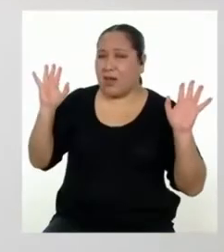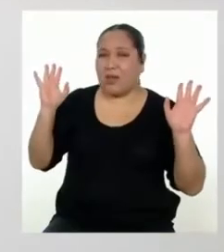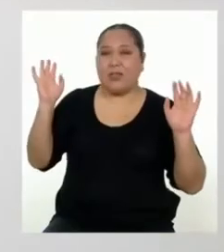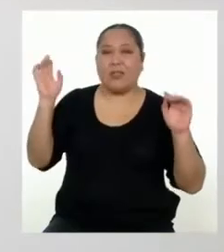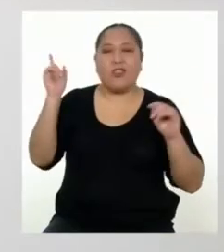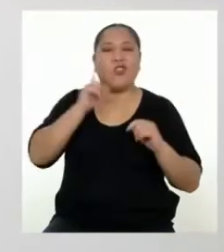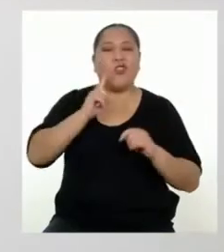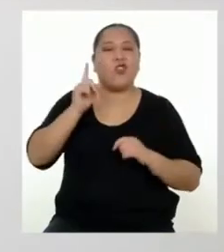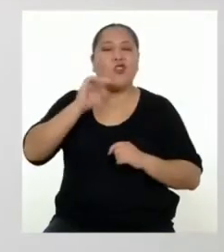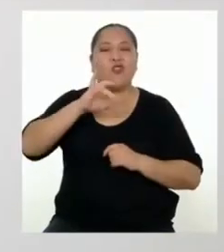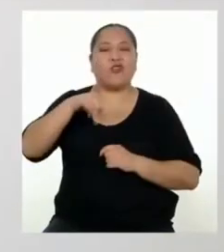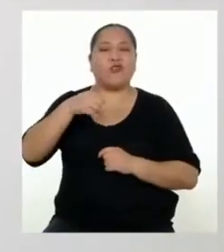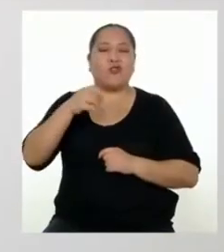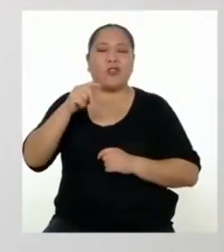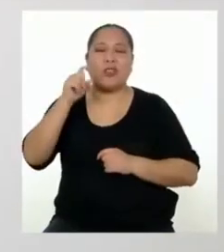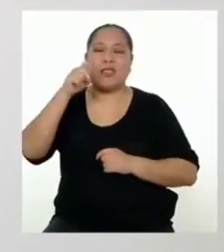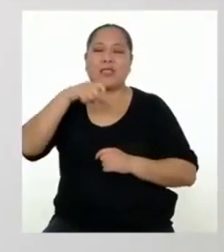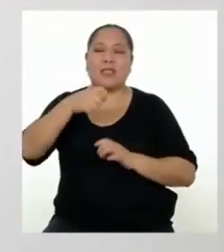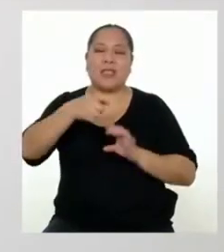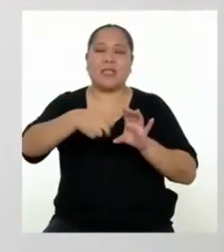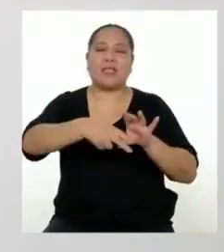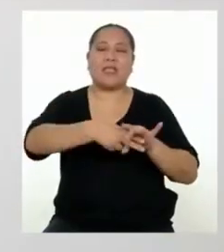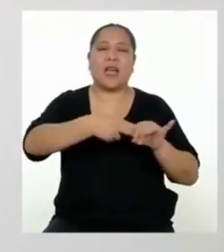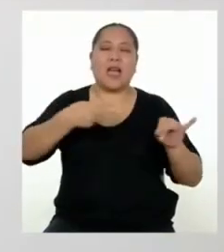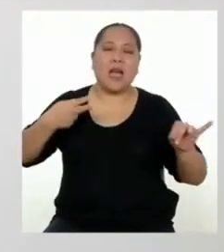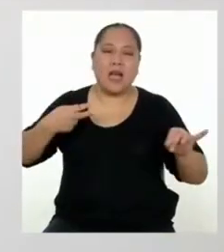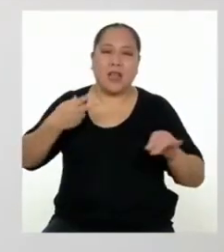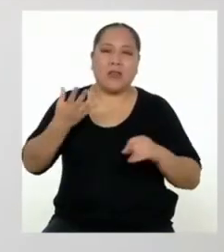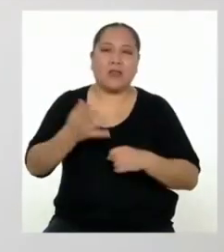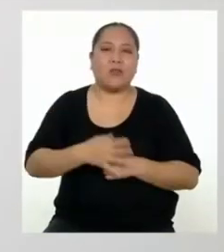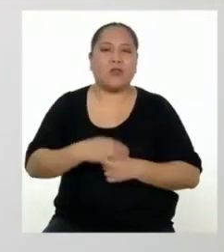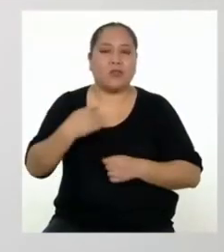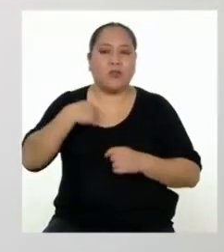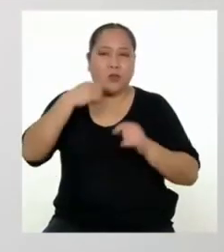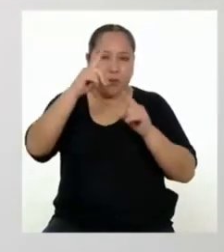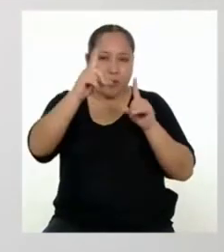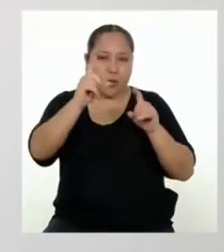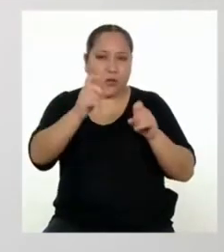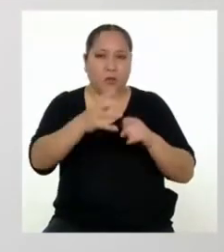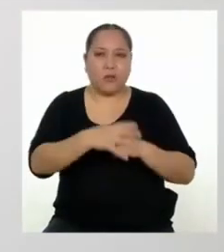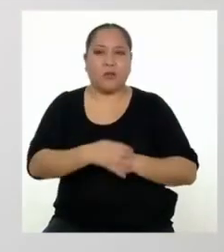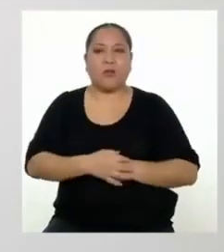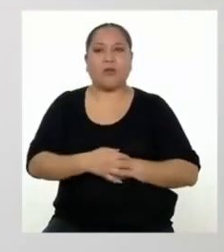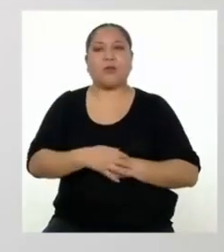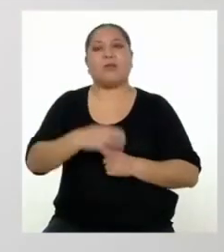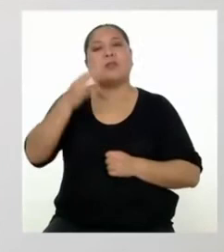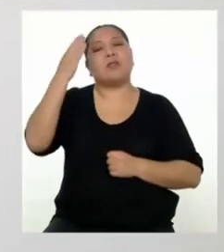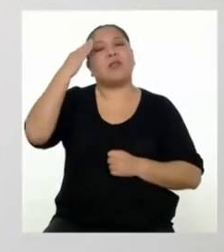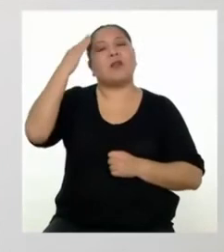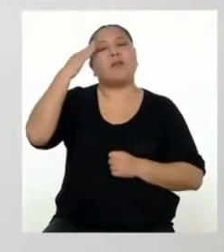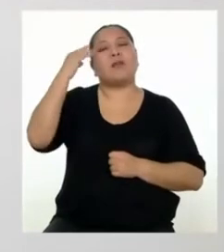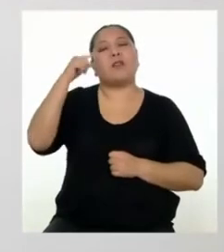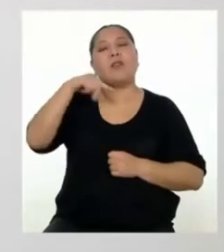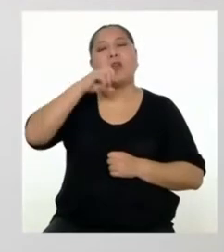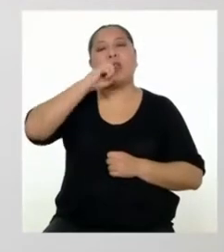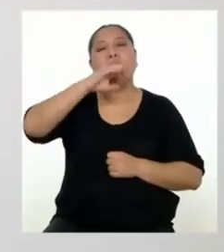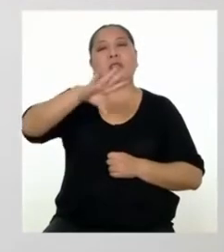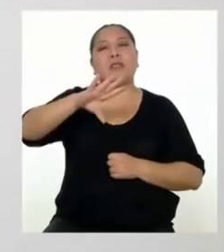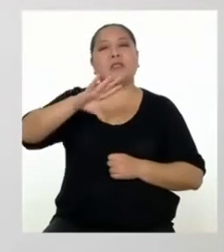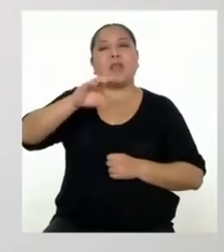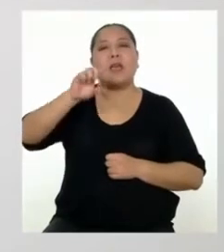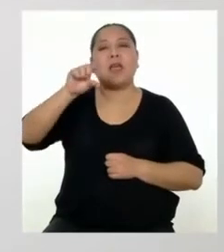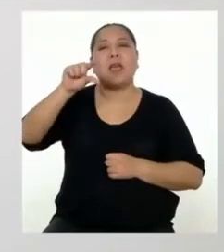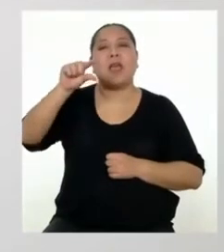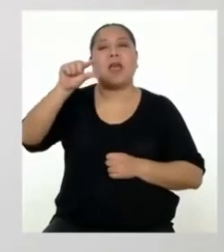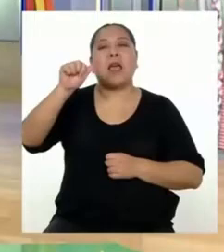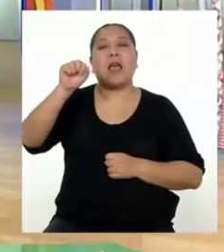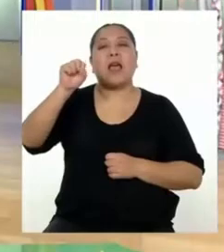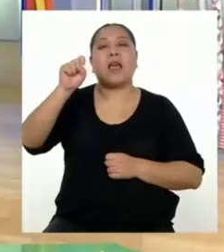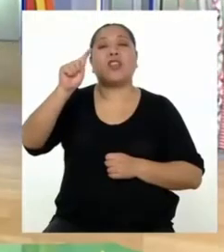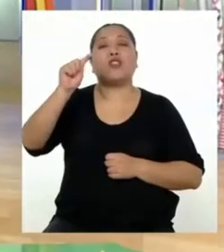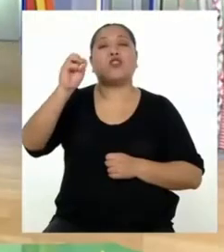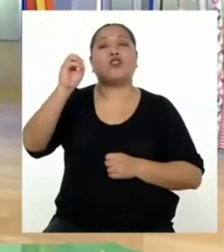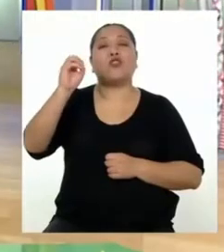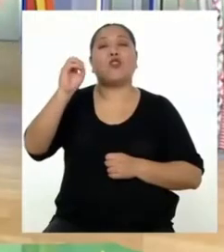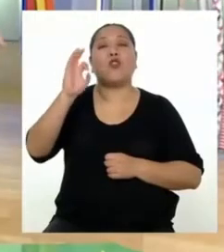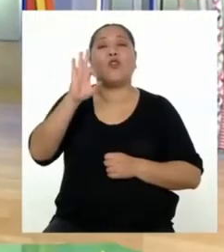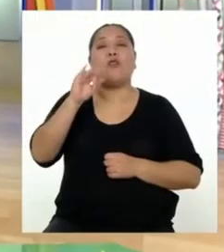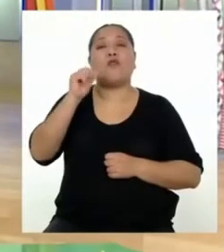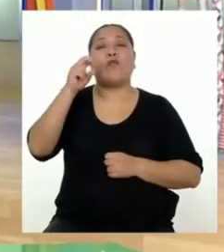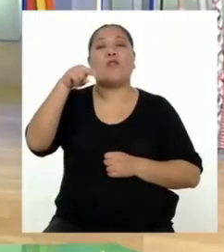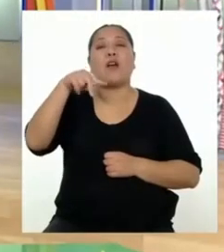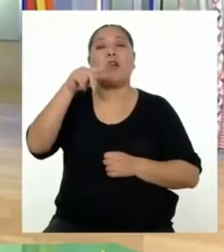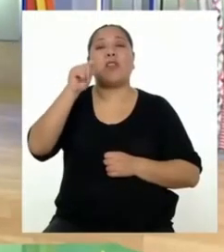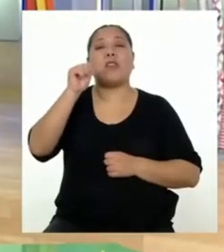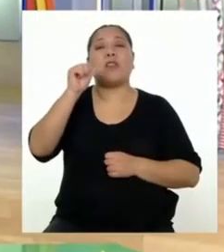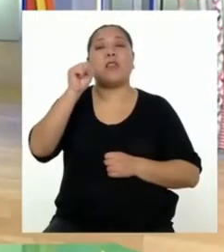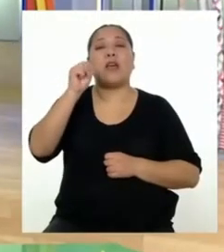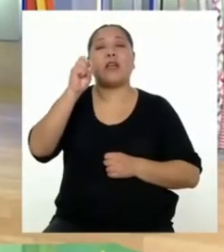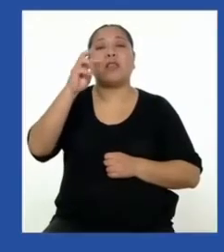No, Jonathan, debes desenchufarlo. Te pregunto, ¿sabes sobre el llamado gasto fantasma? Eso